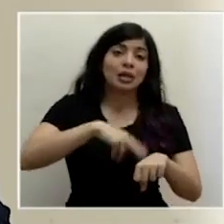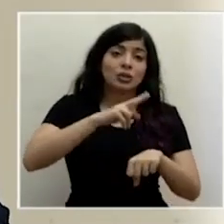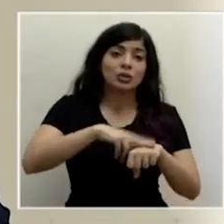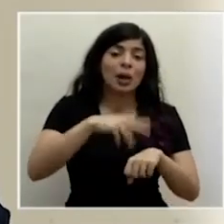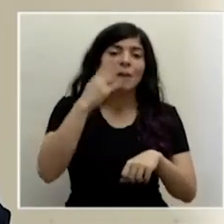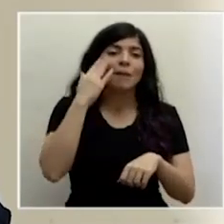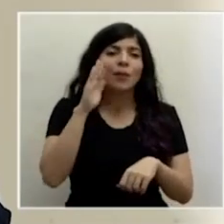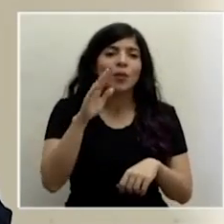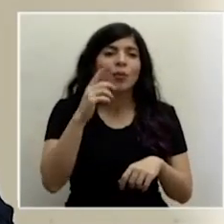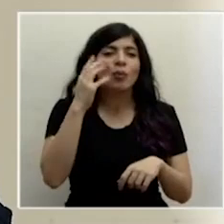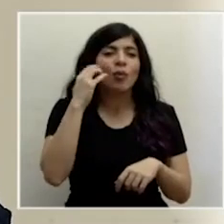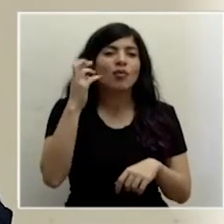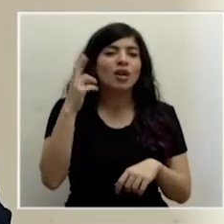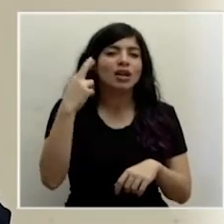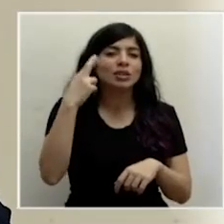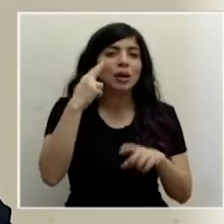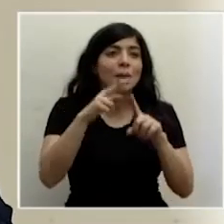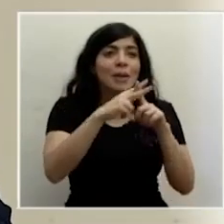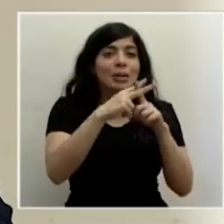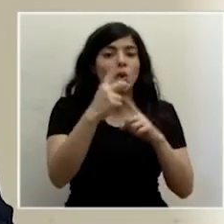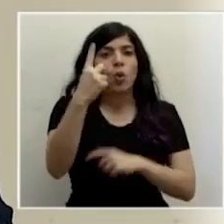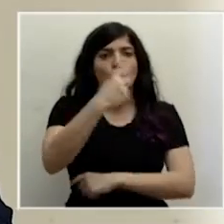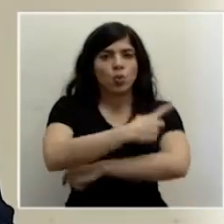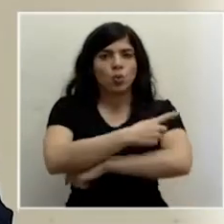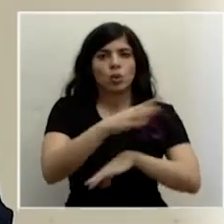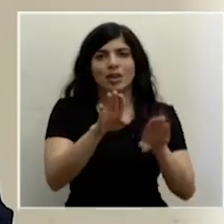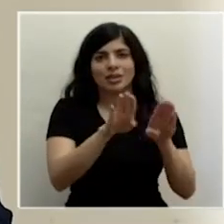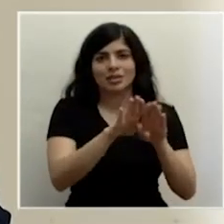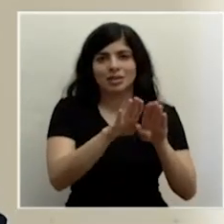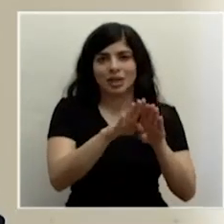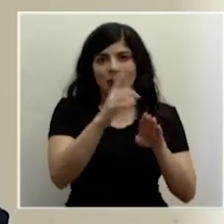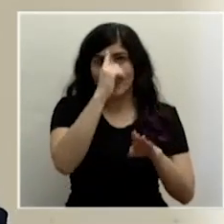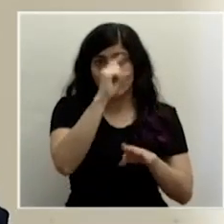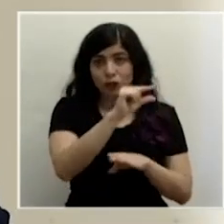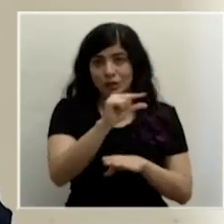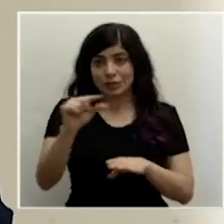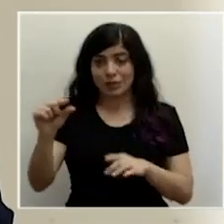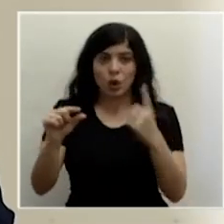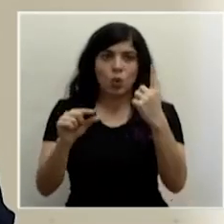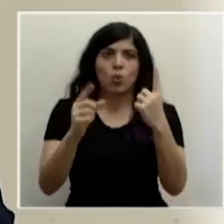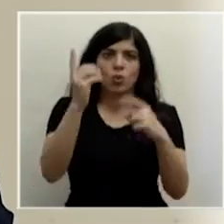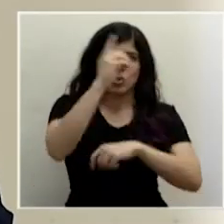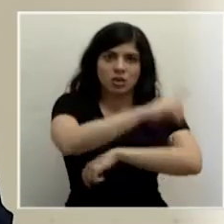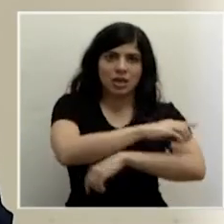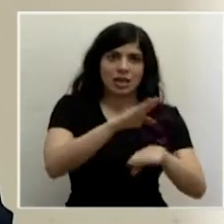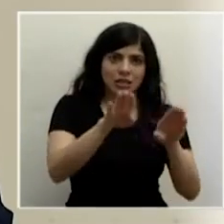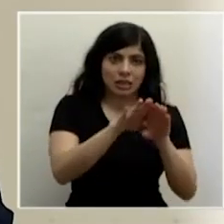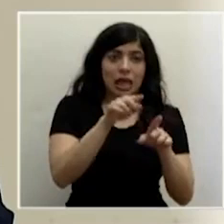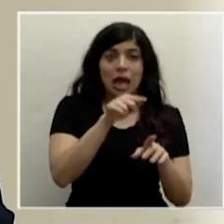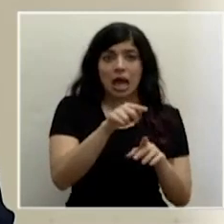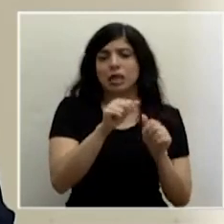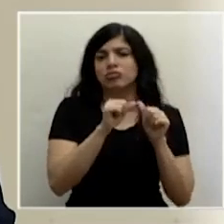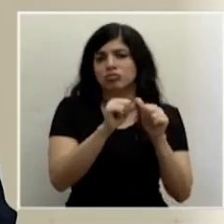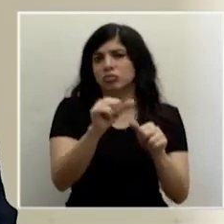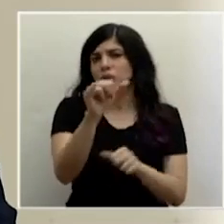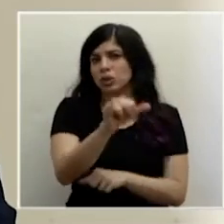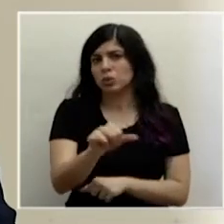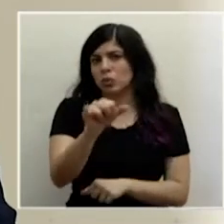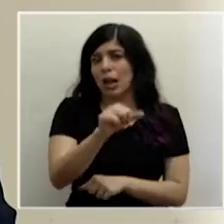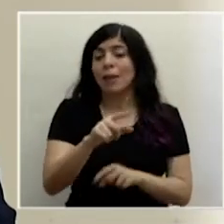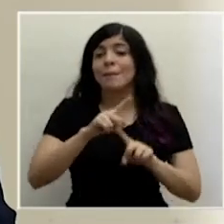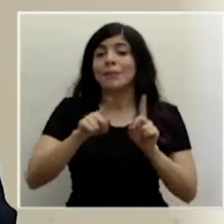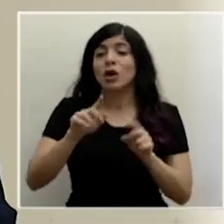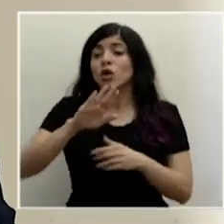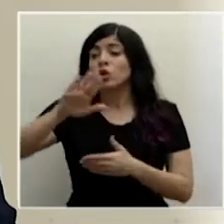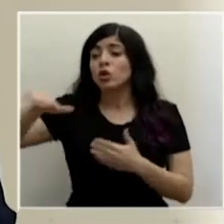mantenimiento, tienen un día cerrado a la semana y ese patrón de mantenimiento se va a ir manteniendo, pero